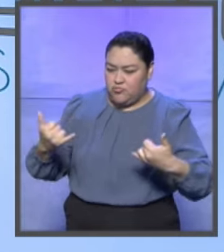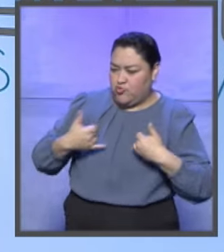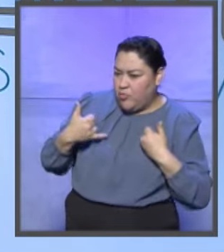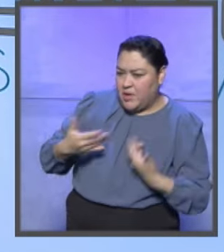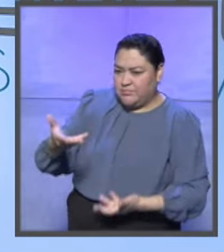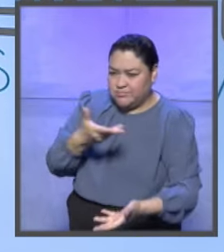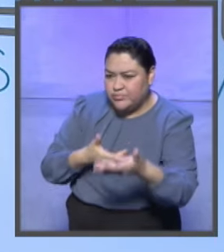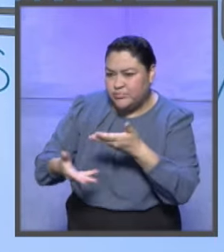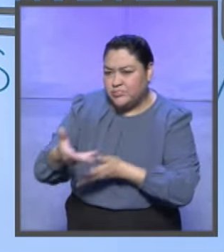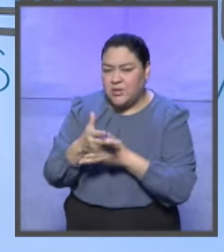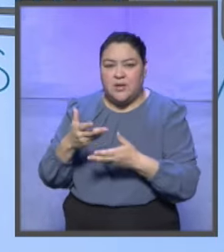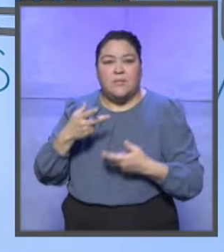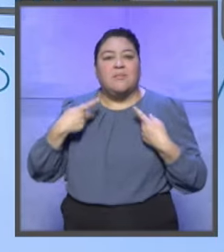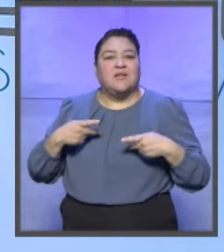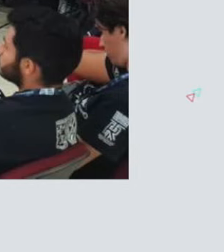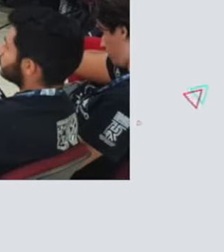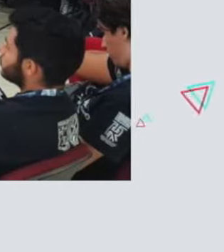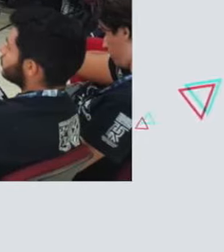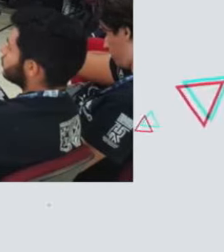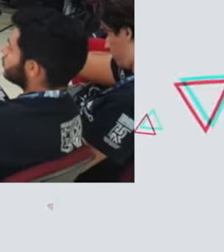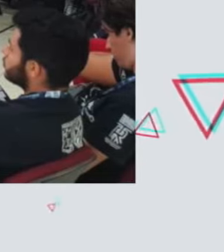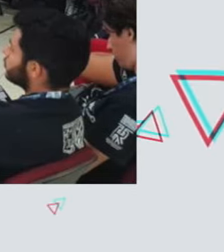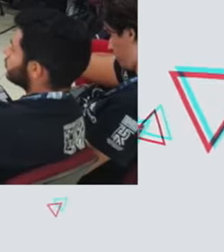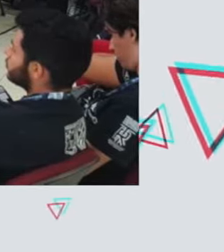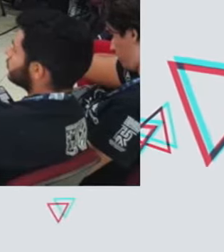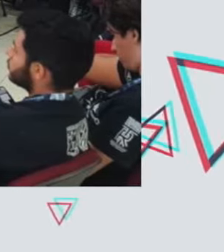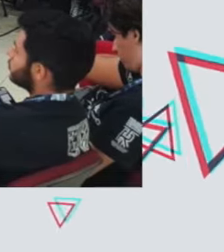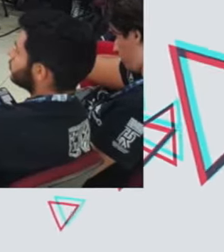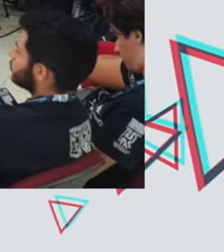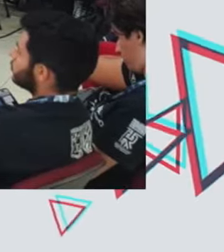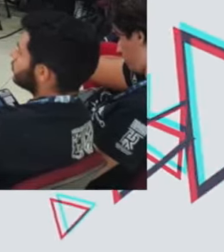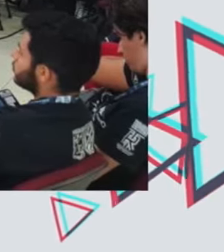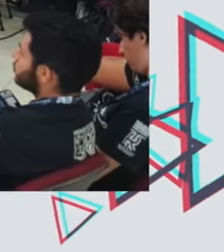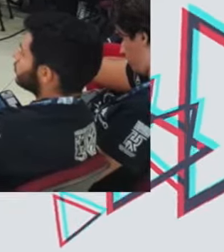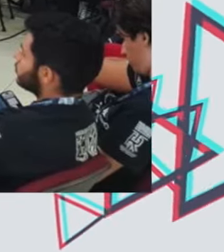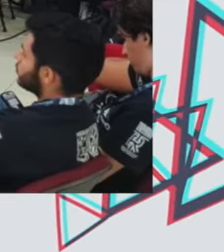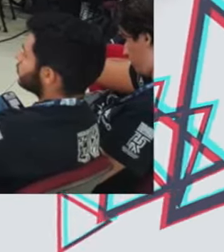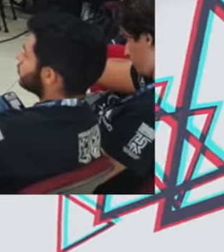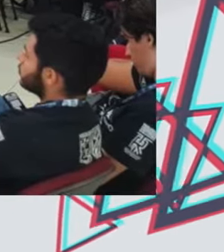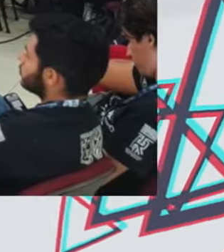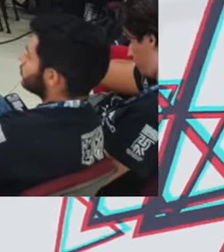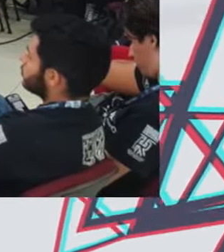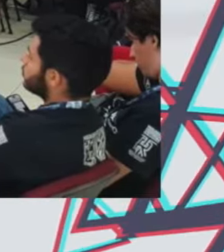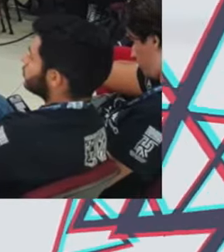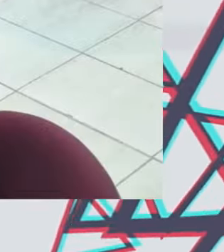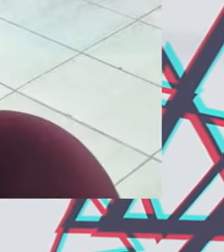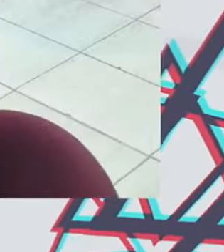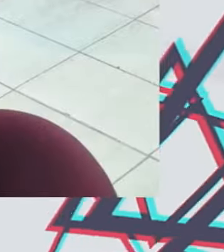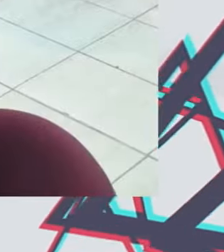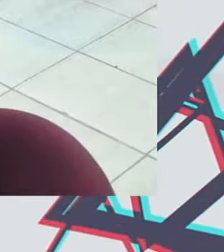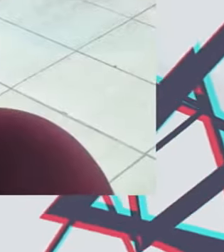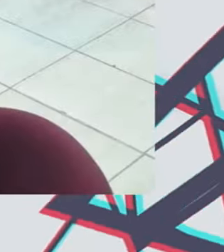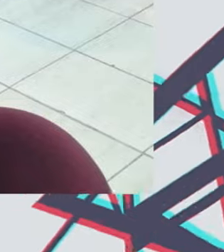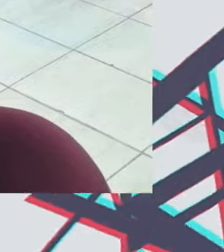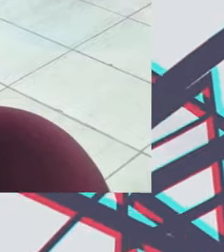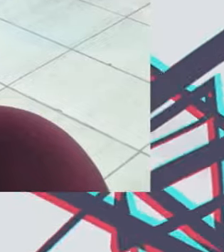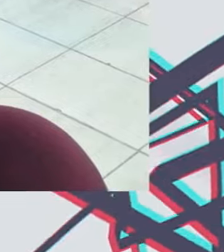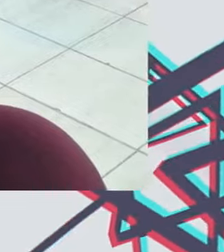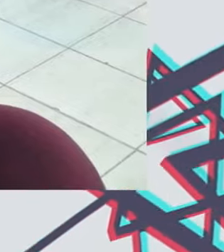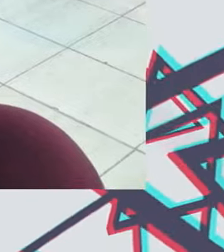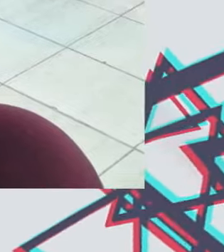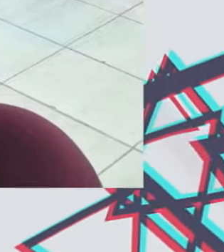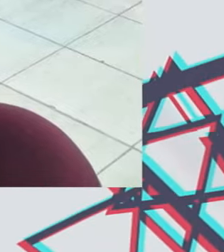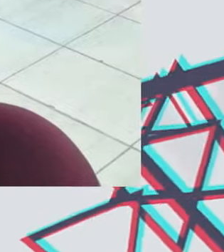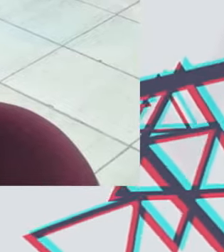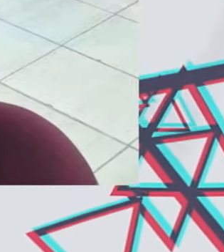con la juventud, con los universitarios, explicarles qué hace el tribunal electoral, pedirles que se introduzcan, que hagan inmersión en